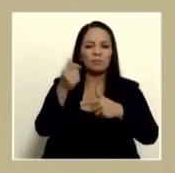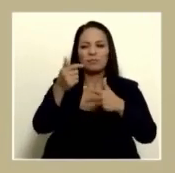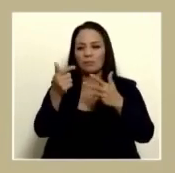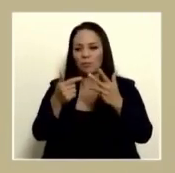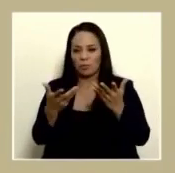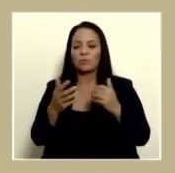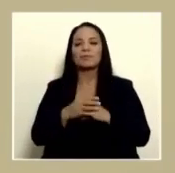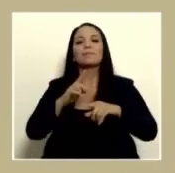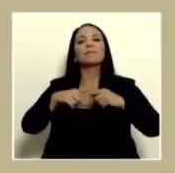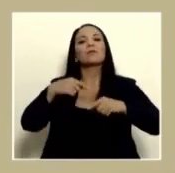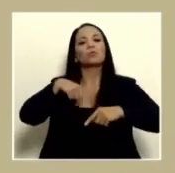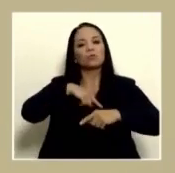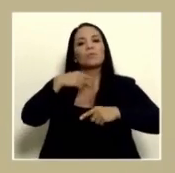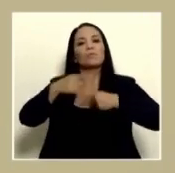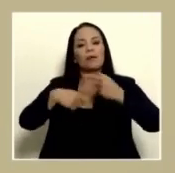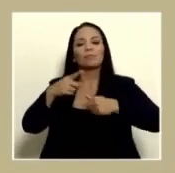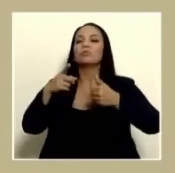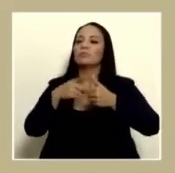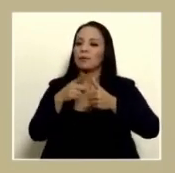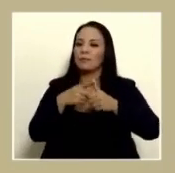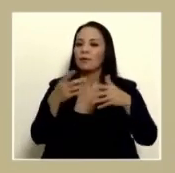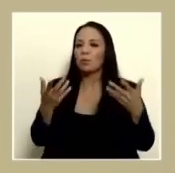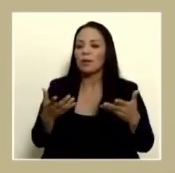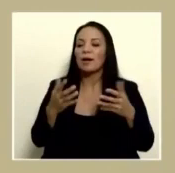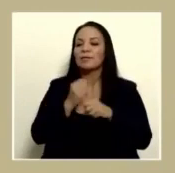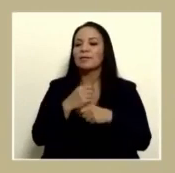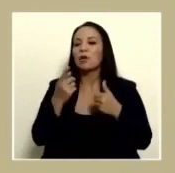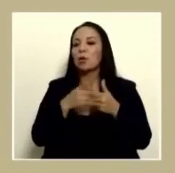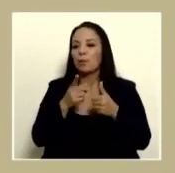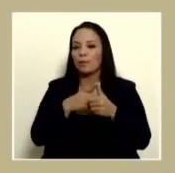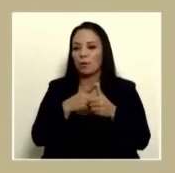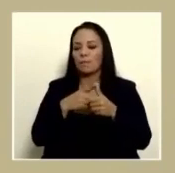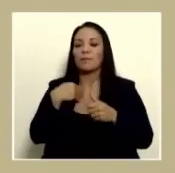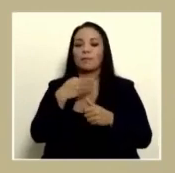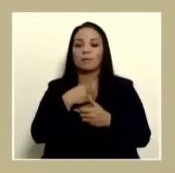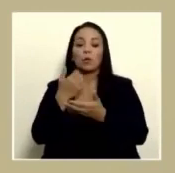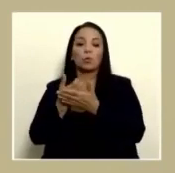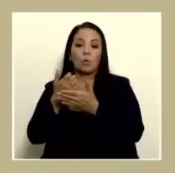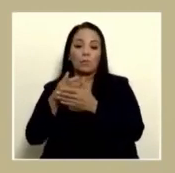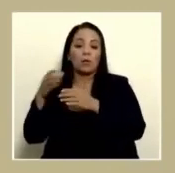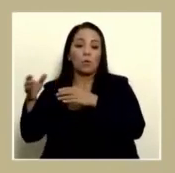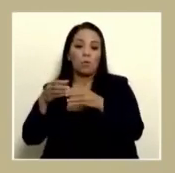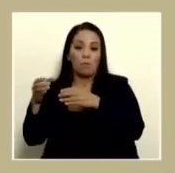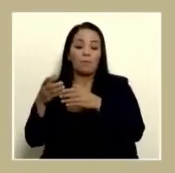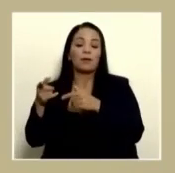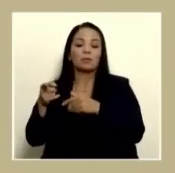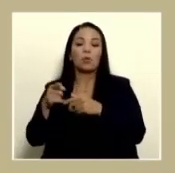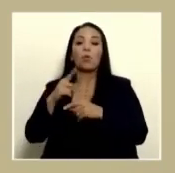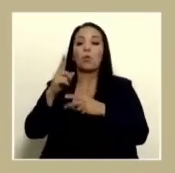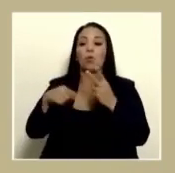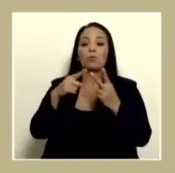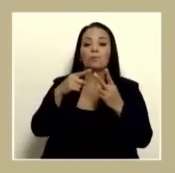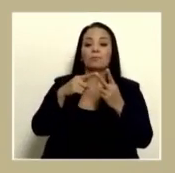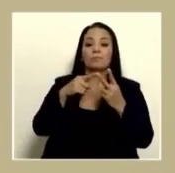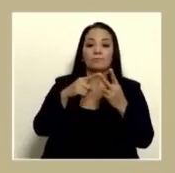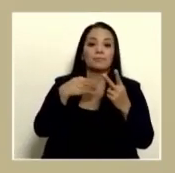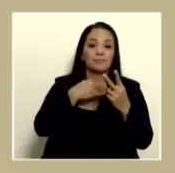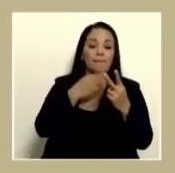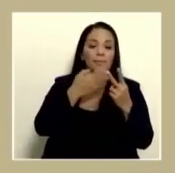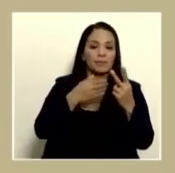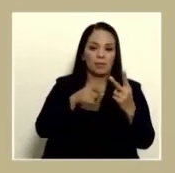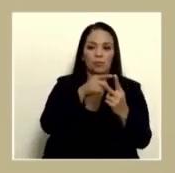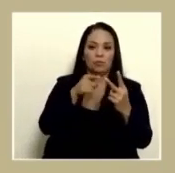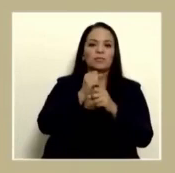vamos a hacer primero lo que el ministro de economía industria y comercio junto con la ministra de la presidencia tienen como tarea